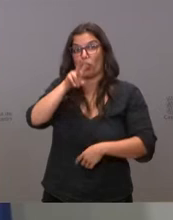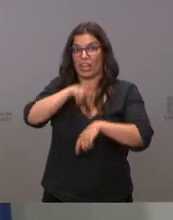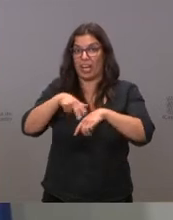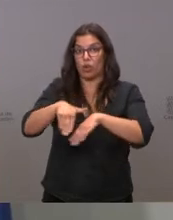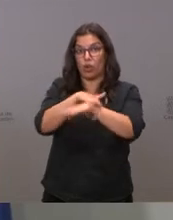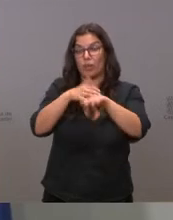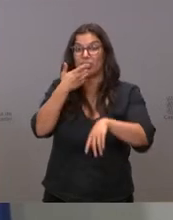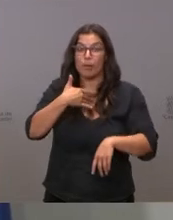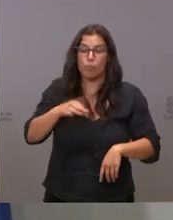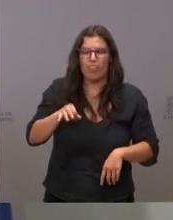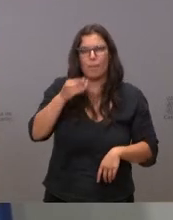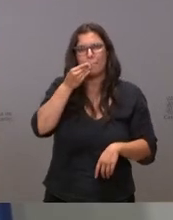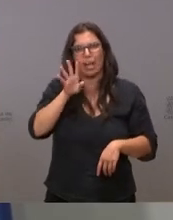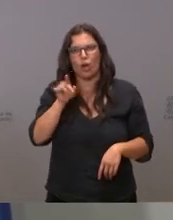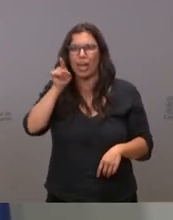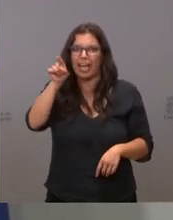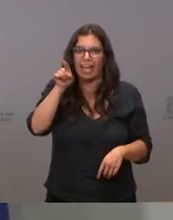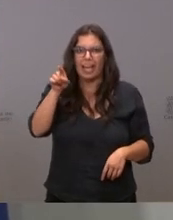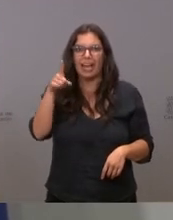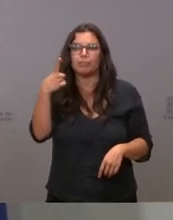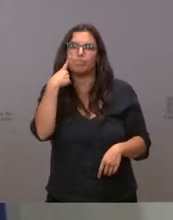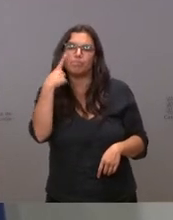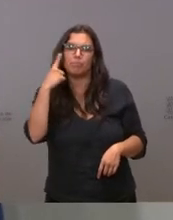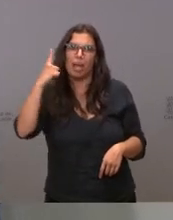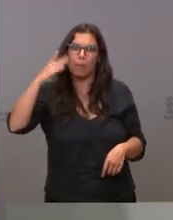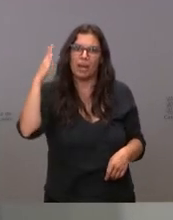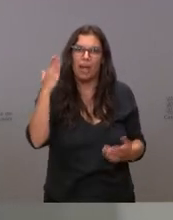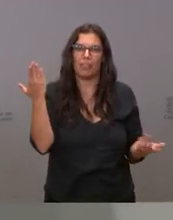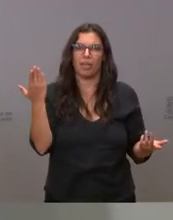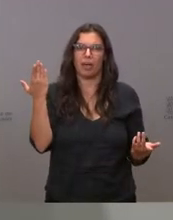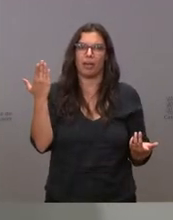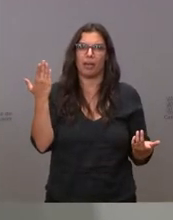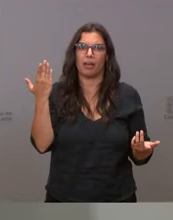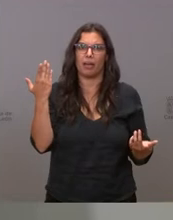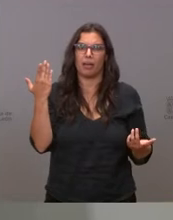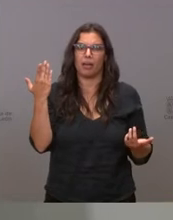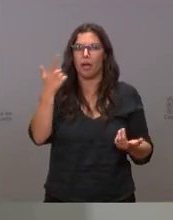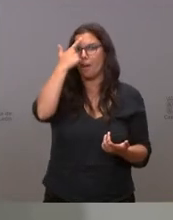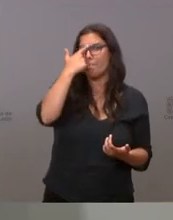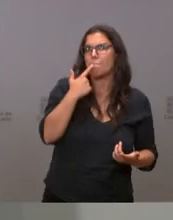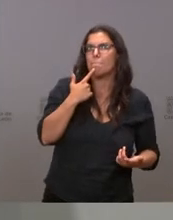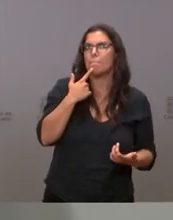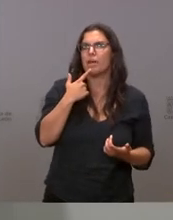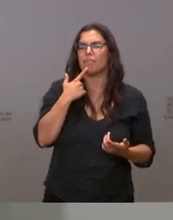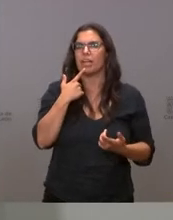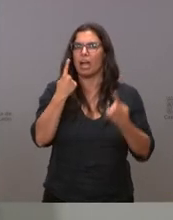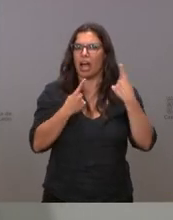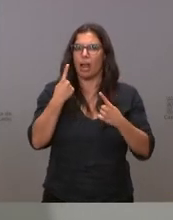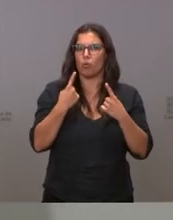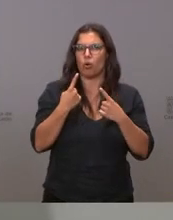si es posible, pues de perseguir a la gente que amenaza, que amenaza a los cargos públicos, desde perfiles troles, incluso